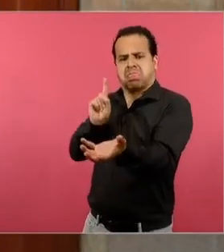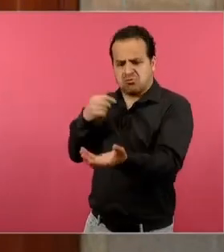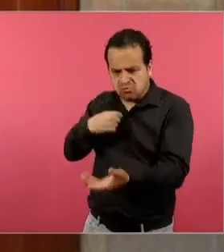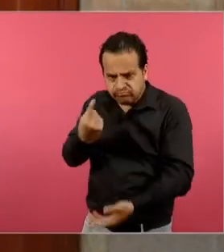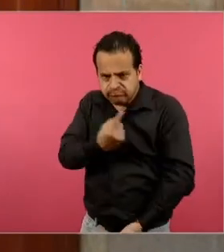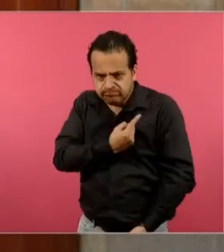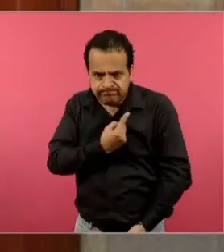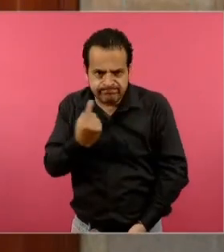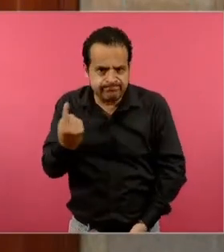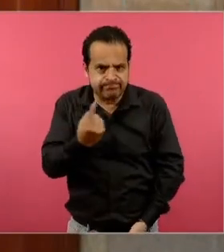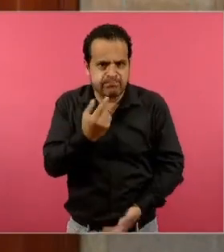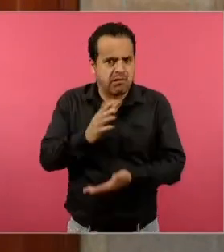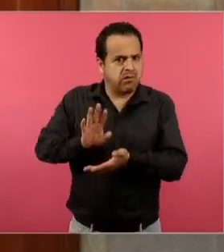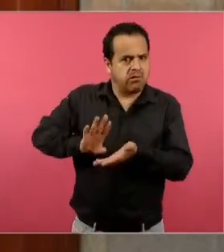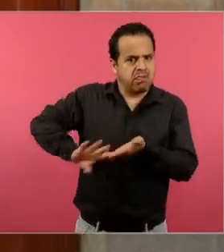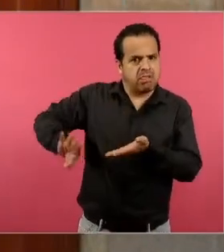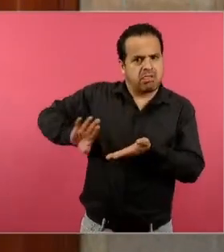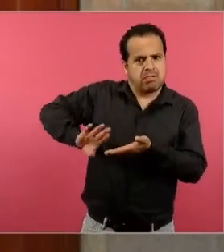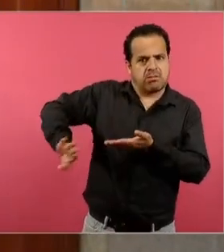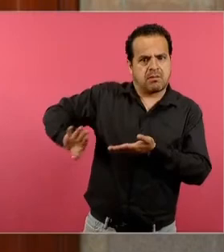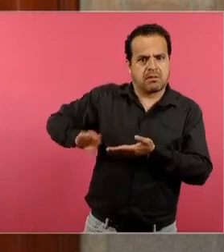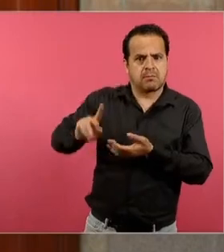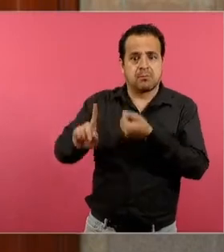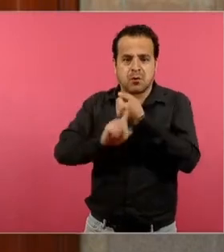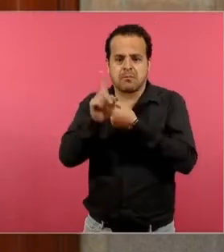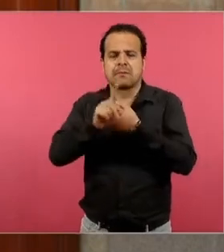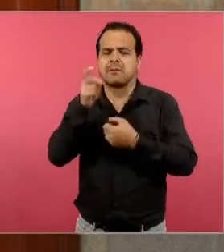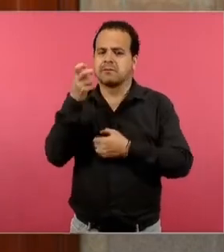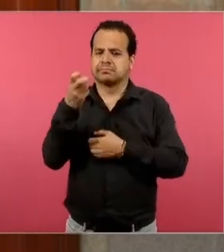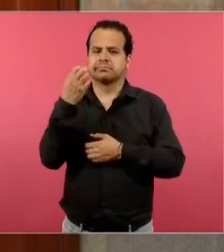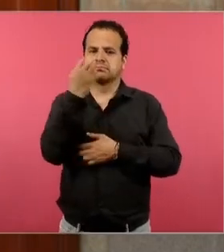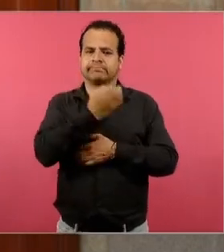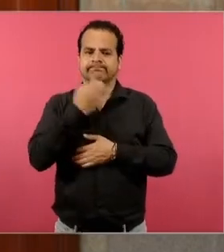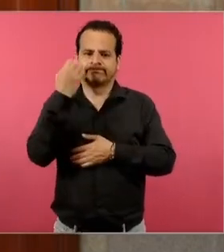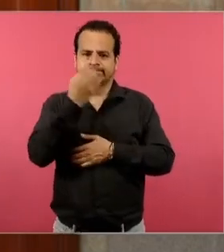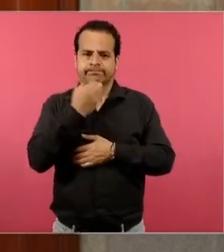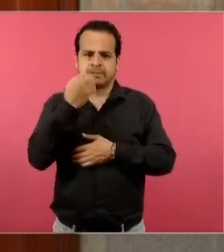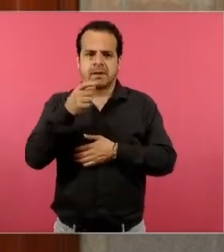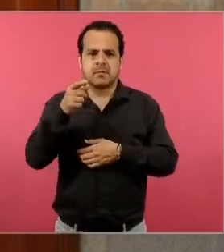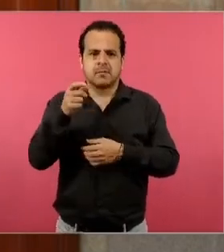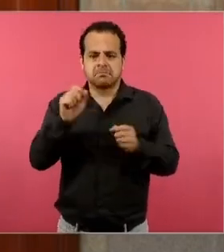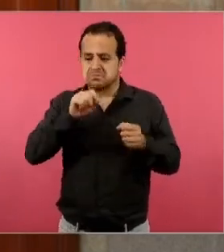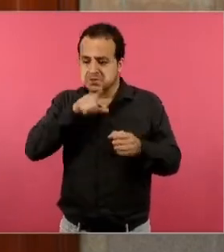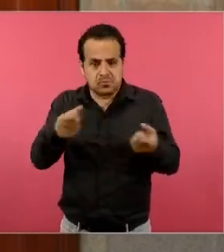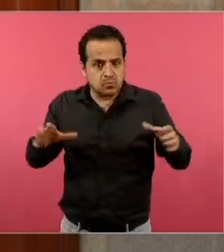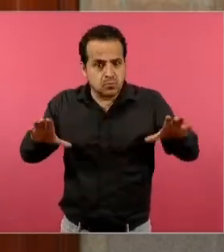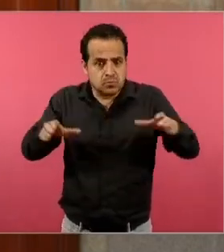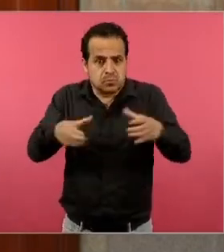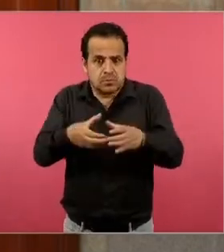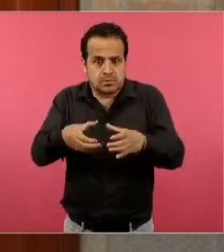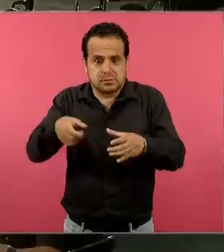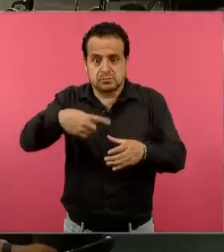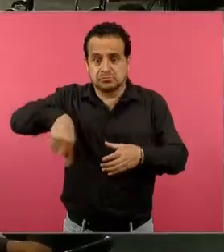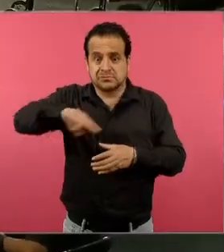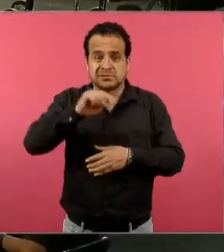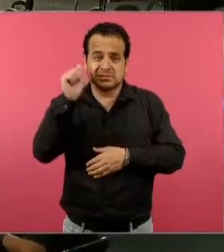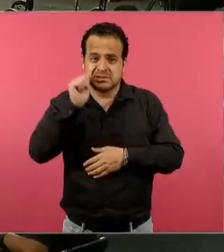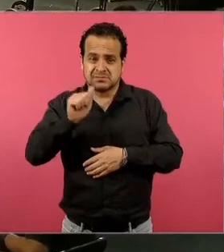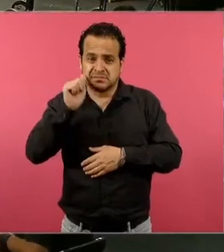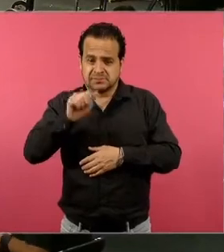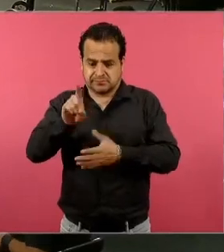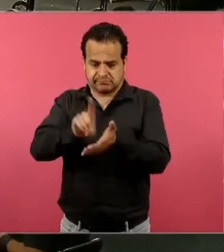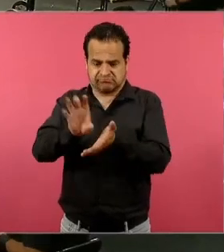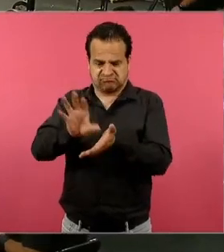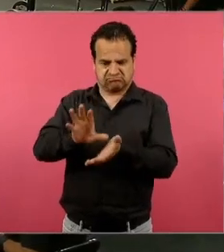vivido no sólo en las escuelas, en cualquier nivel educativo, en cualquier comunidad en que estamos. Y la intención didáctica es, les decía,